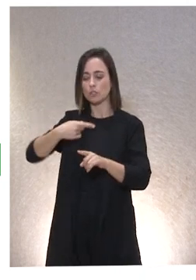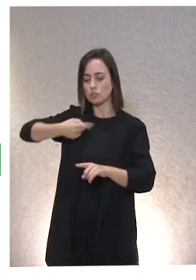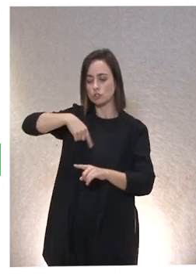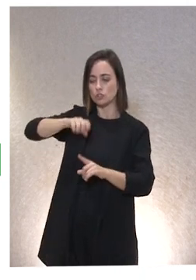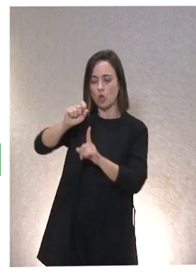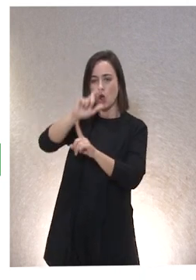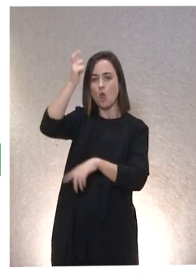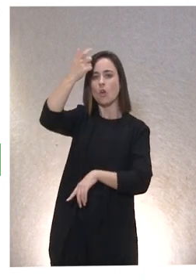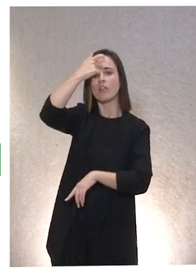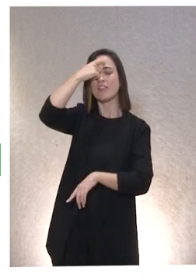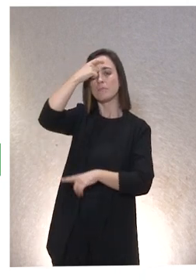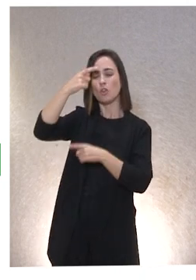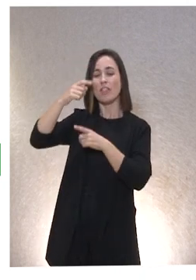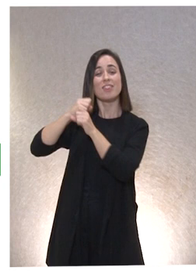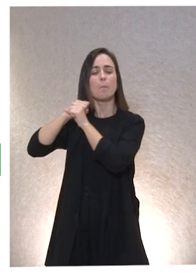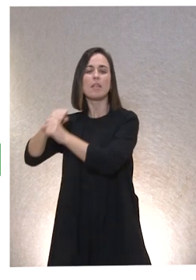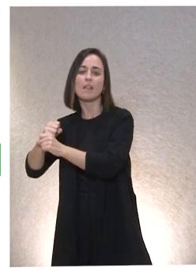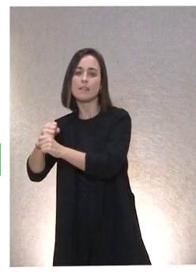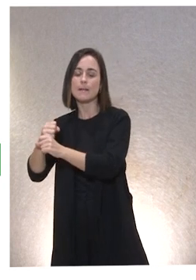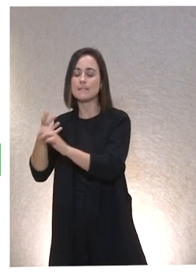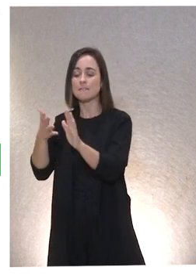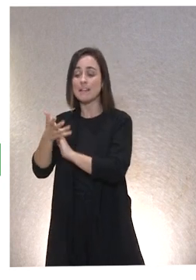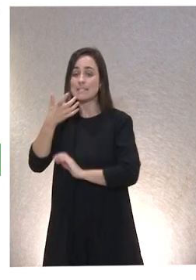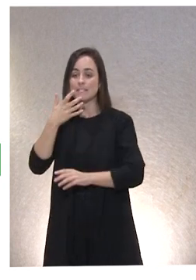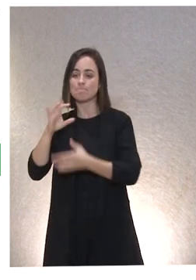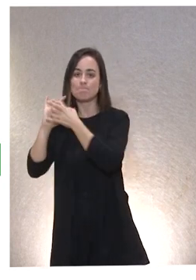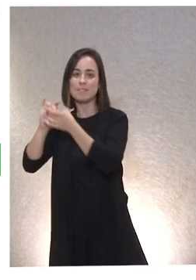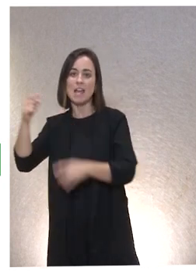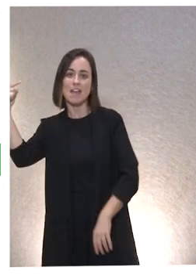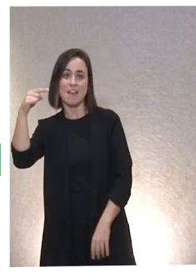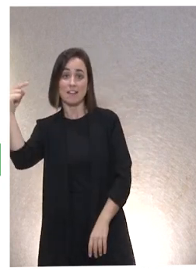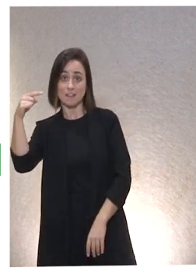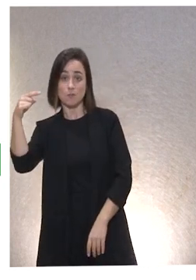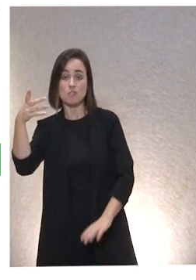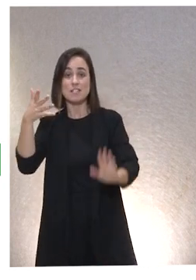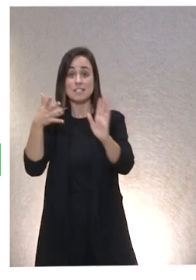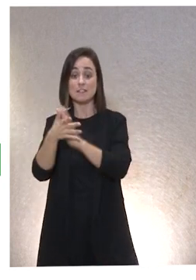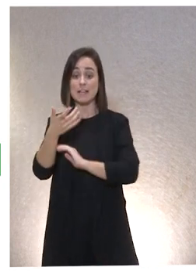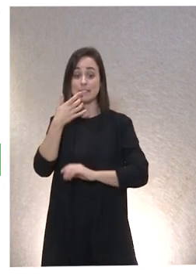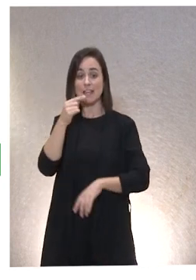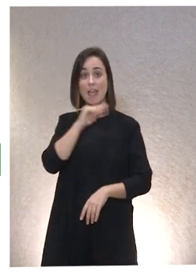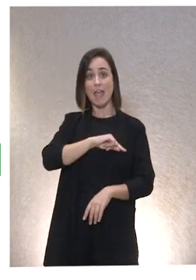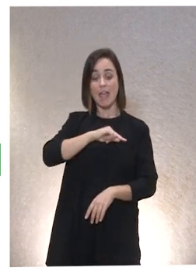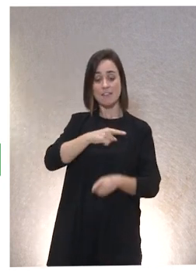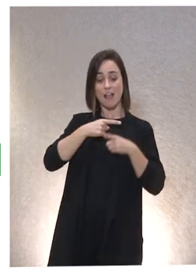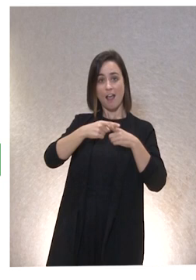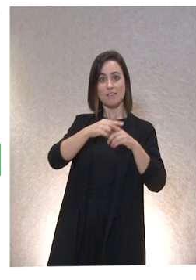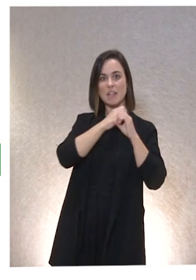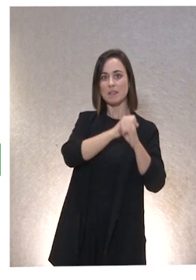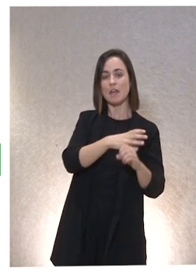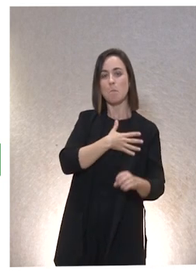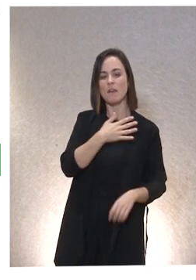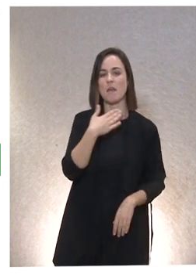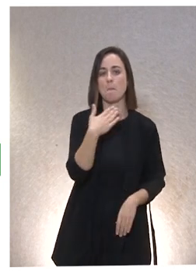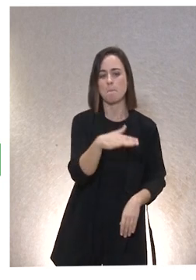porque si percibimos mal la dependencia, entonces la ética de la interdependencia es perversa, porque se puede jugar contra ella